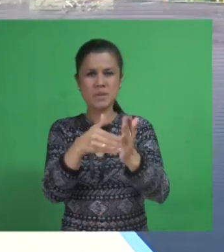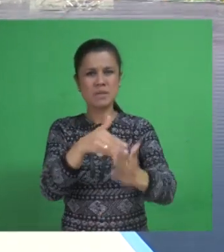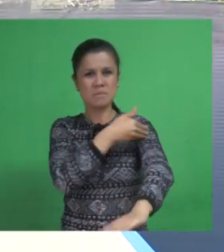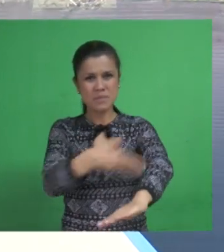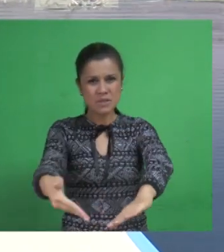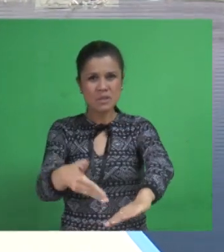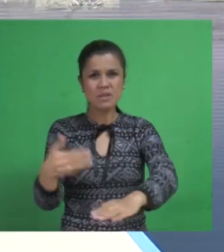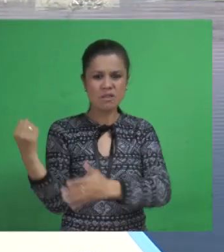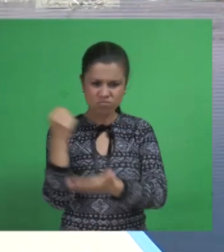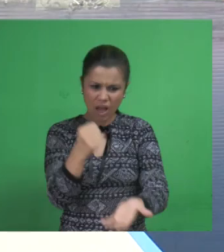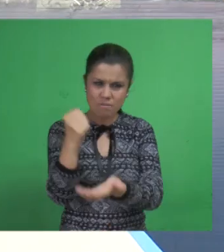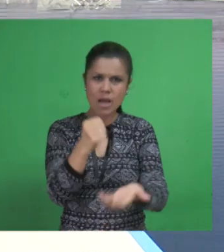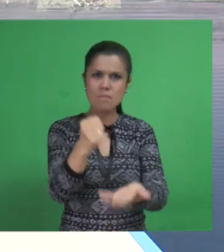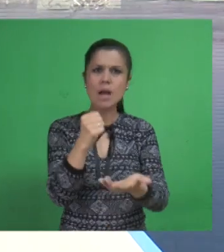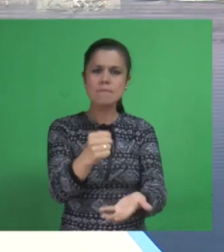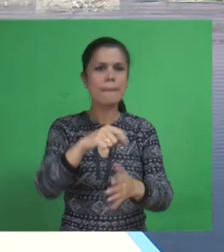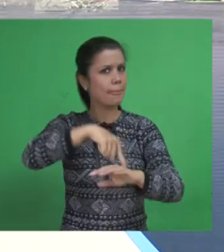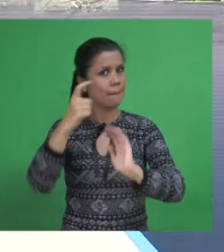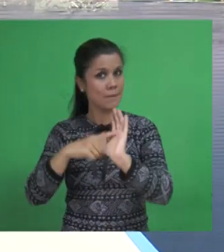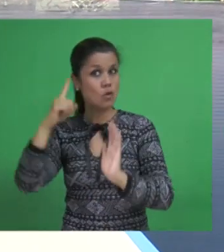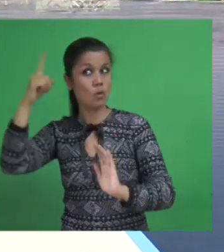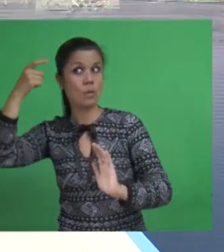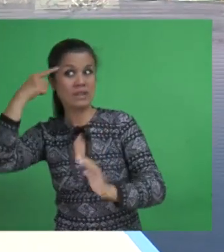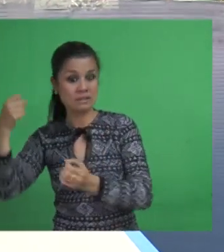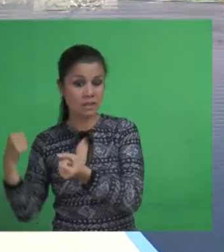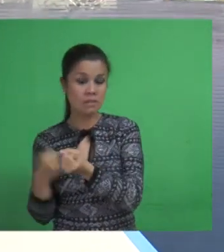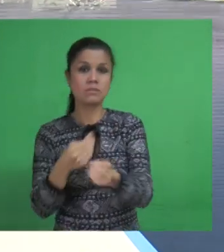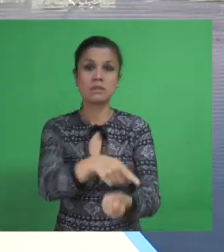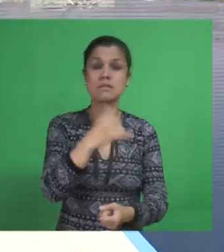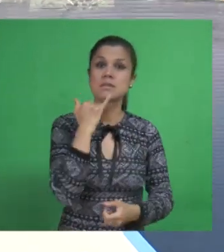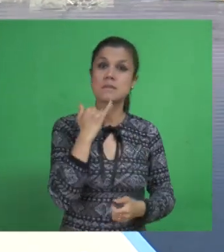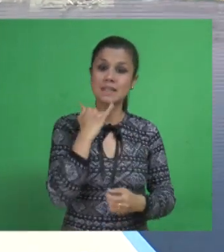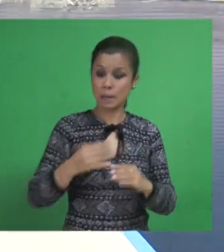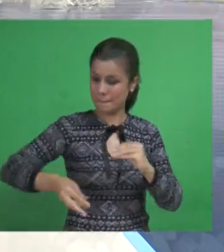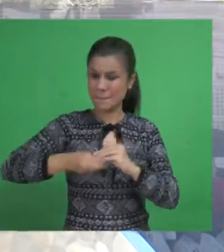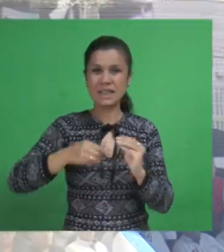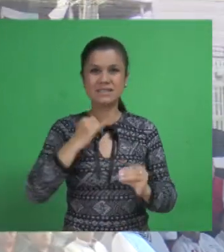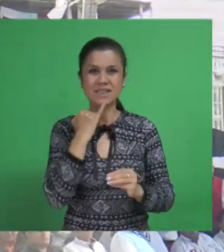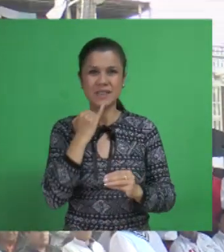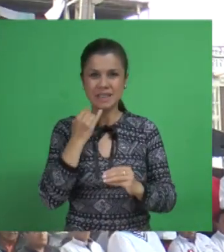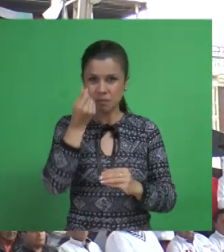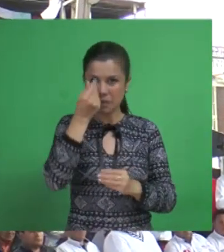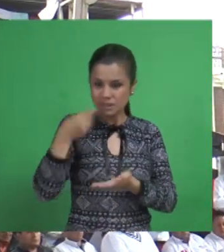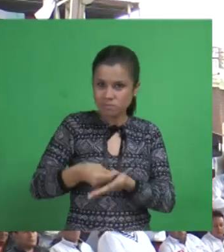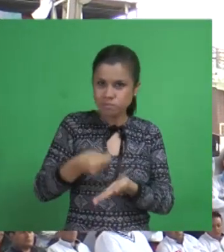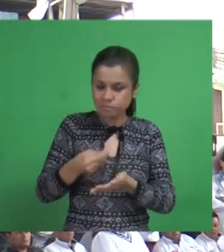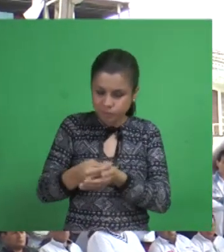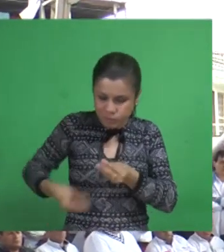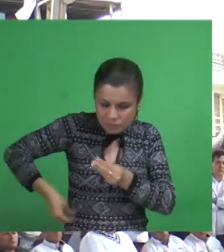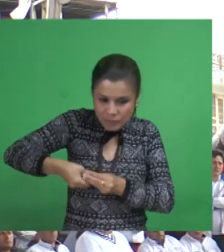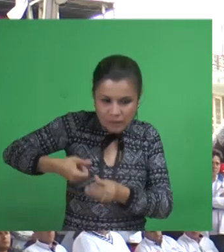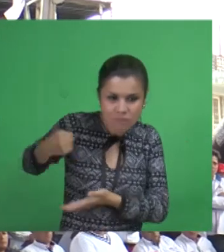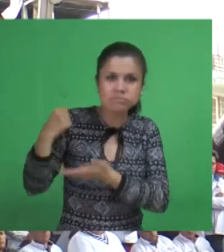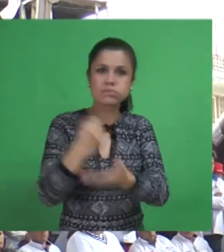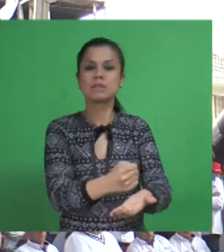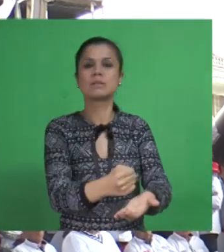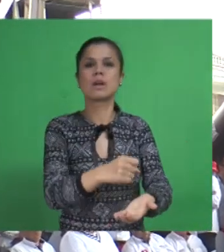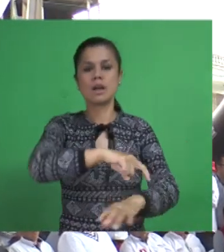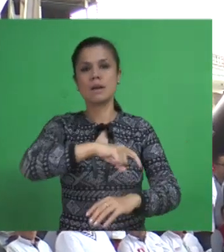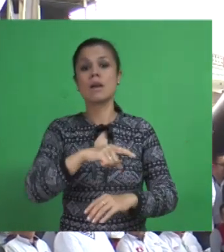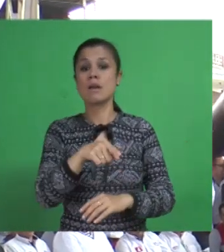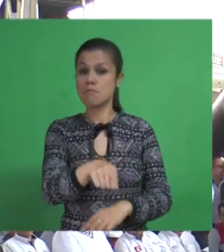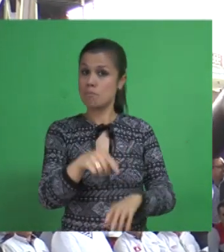departamento en el municipio de Cibaté y esto sumado a los recursos de los cibateños que invertimos año tras año y que nos ha